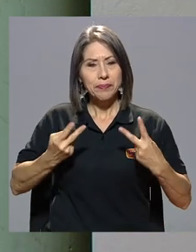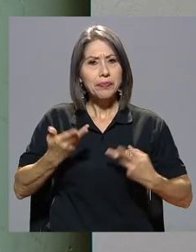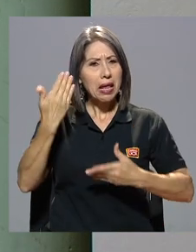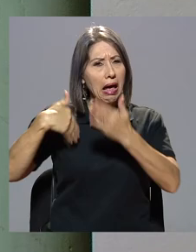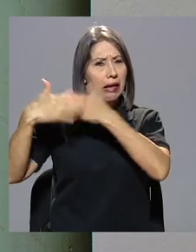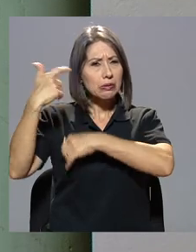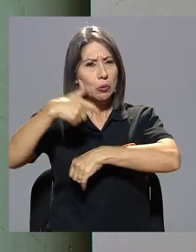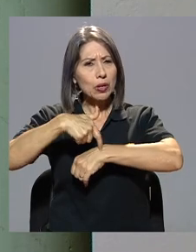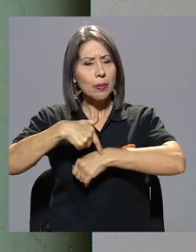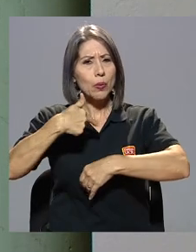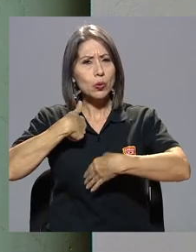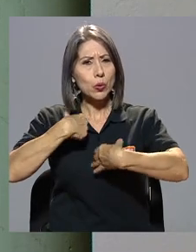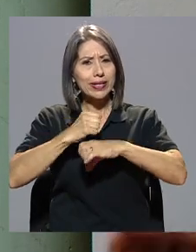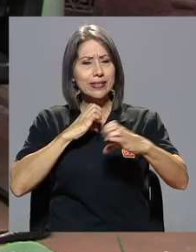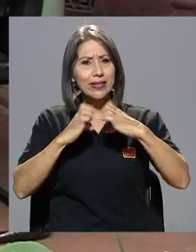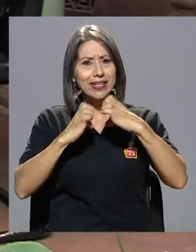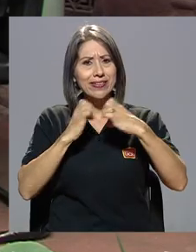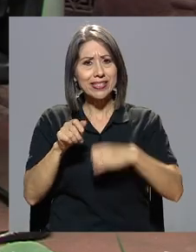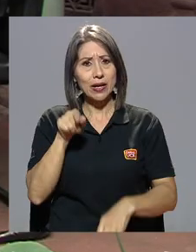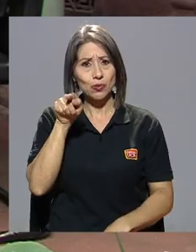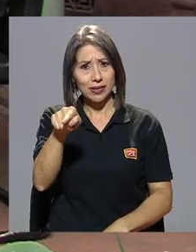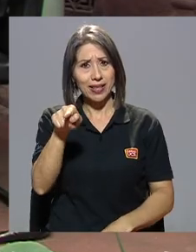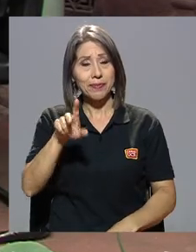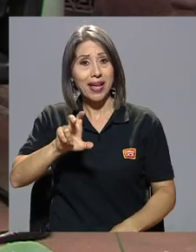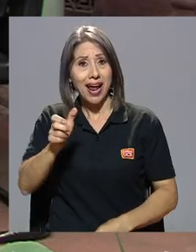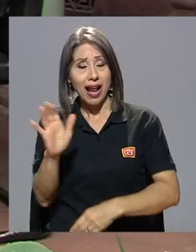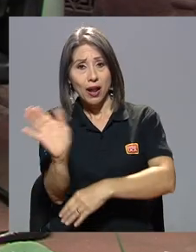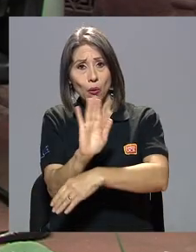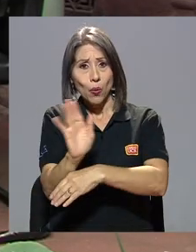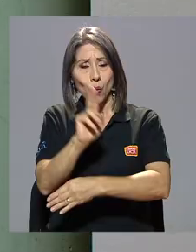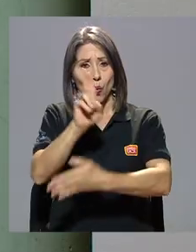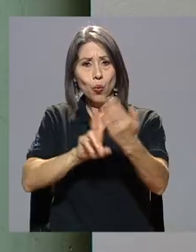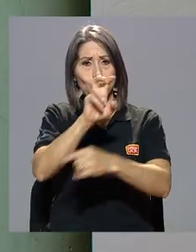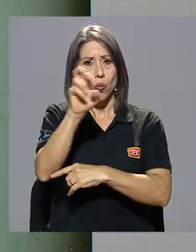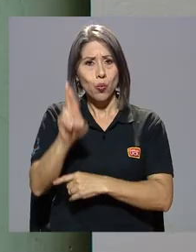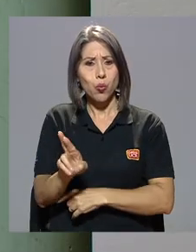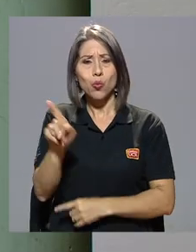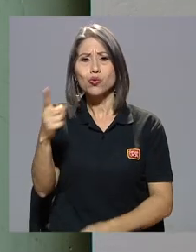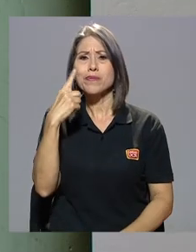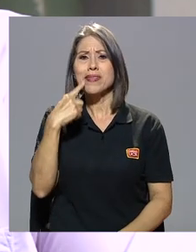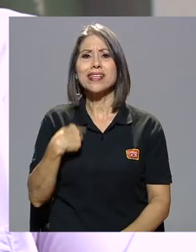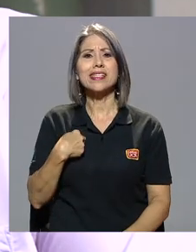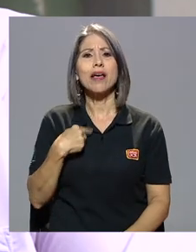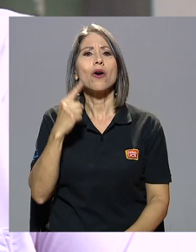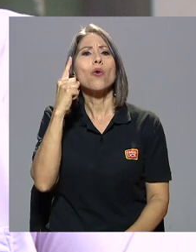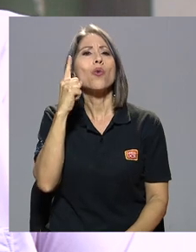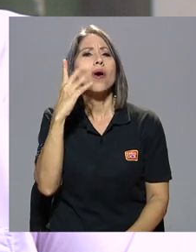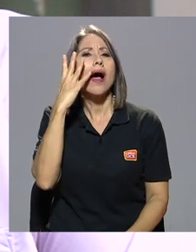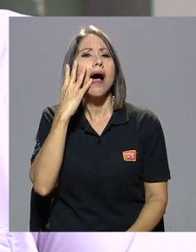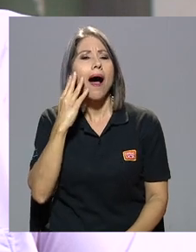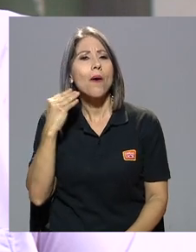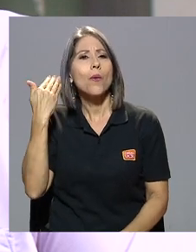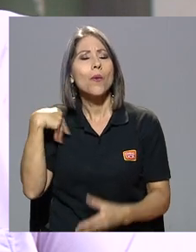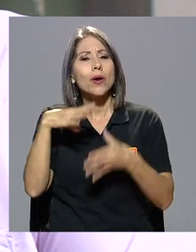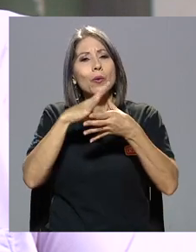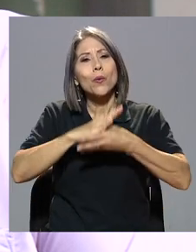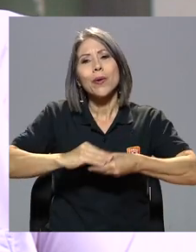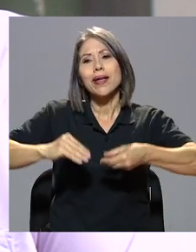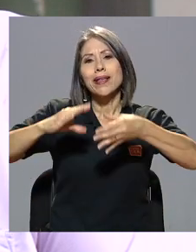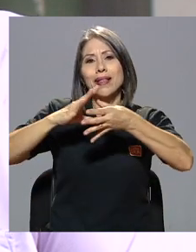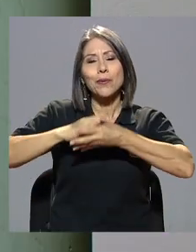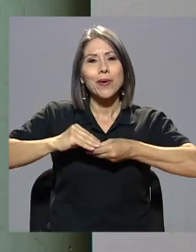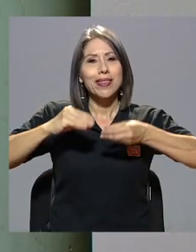le hice una entrevista a usted en el canal Universidad de Costa Rica y usted me decía que era un abuelo cuentacuentos.